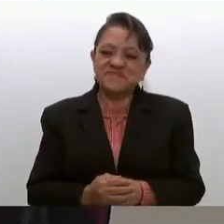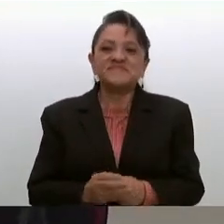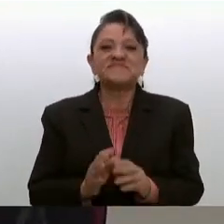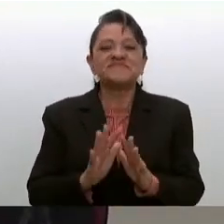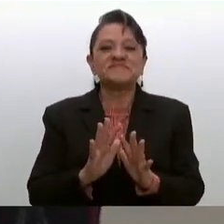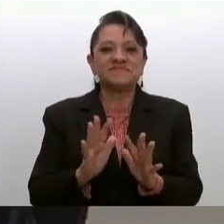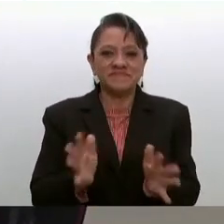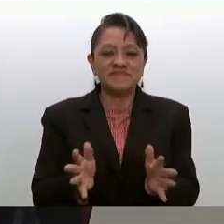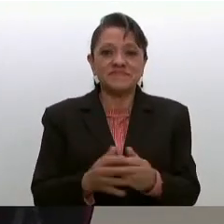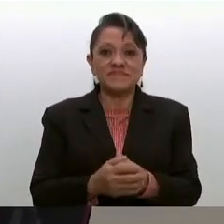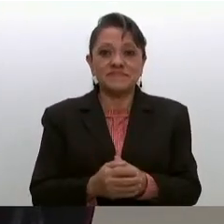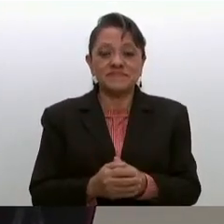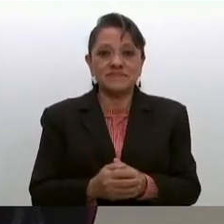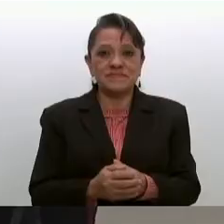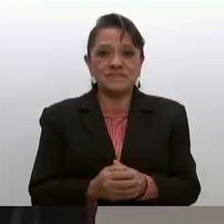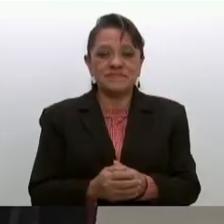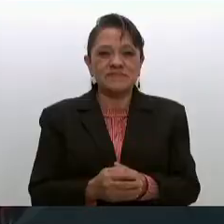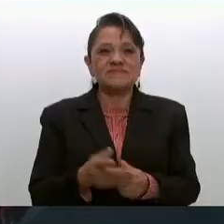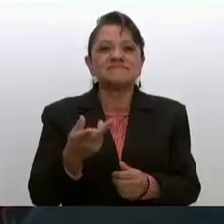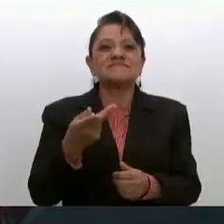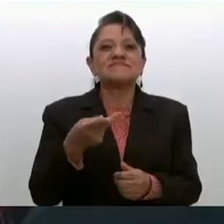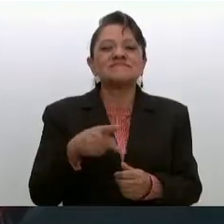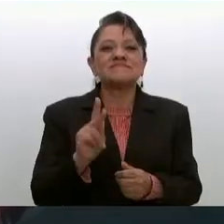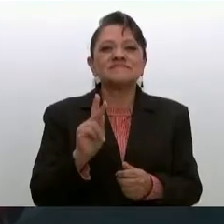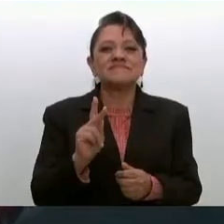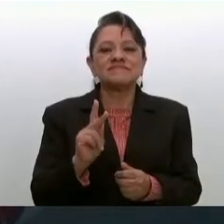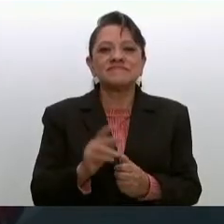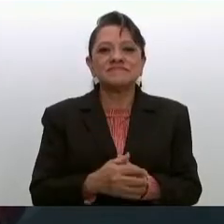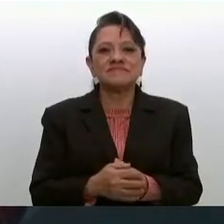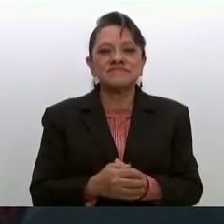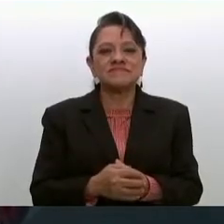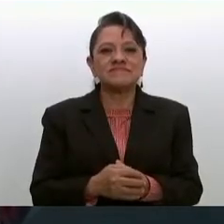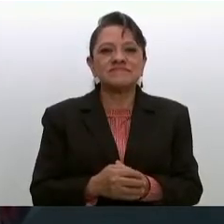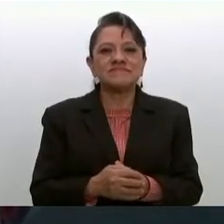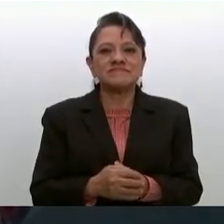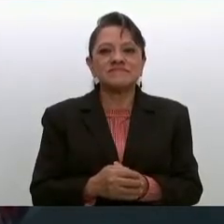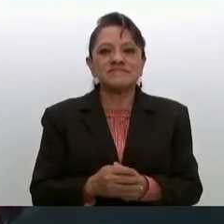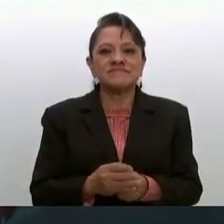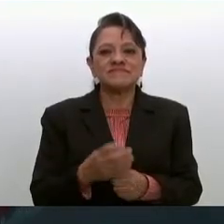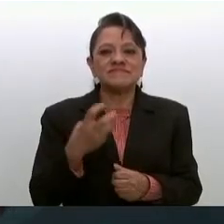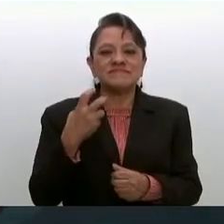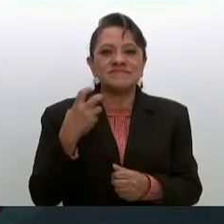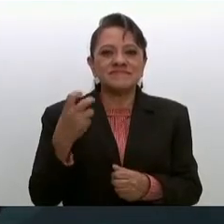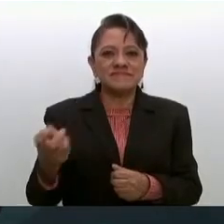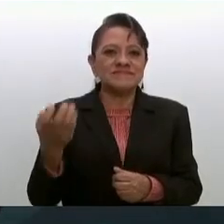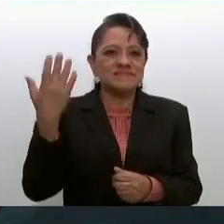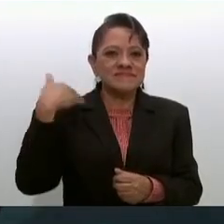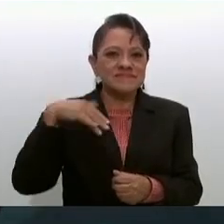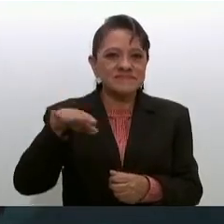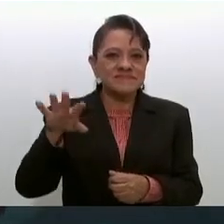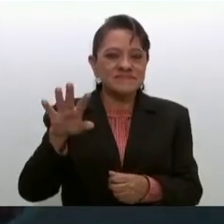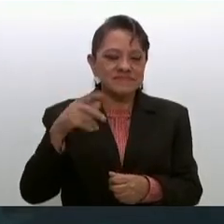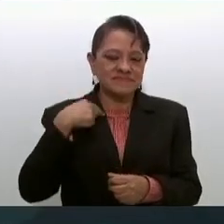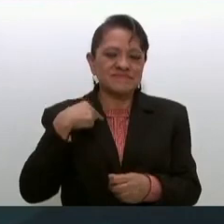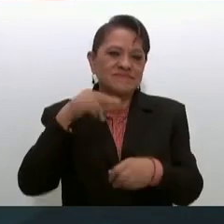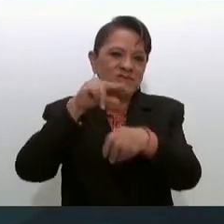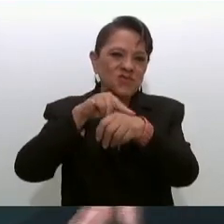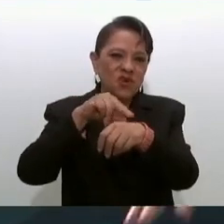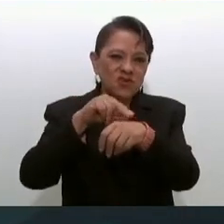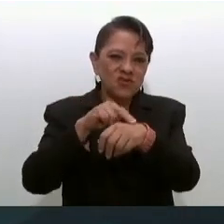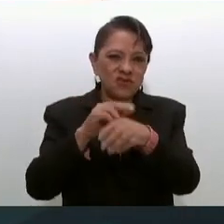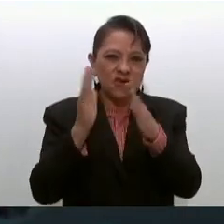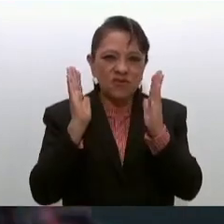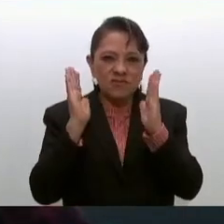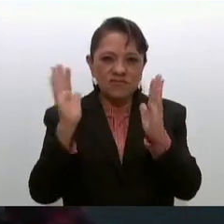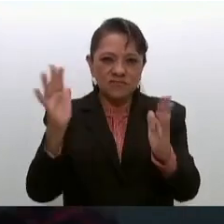pero era medio este conservador mi médico pero como era una